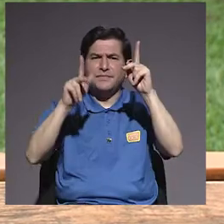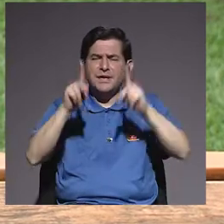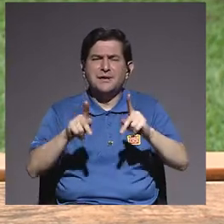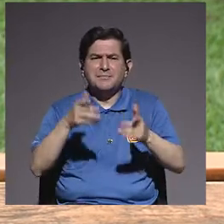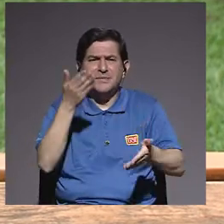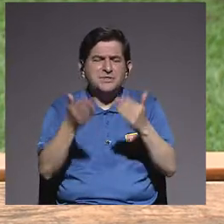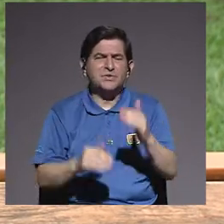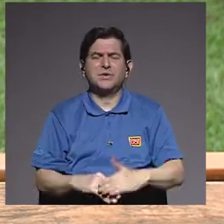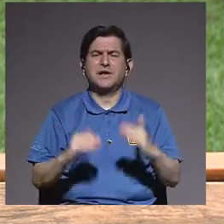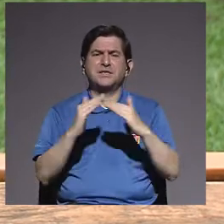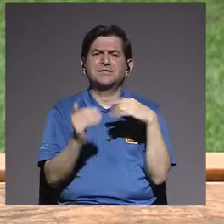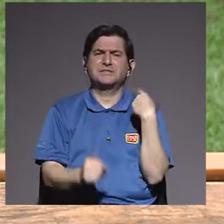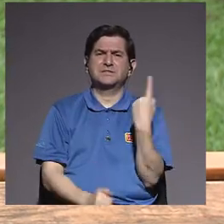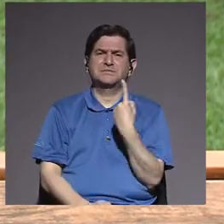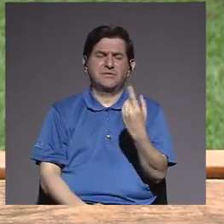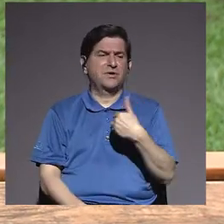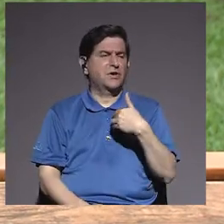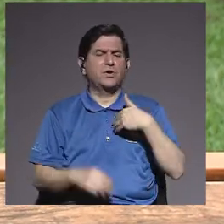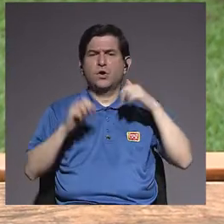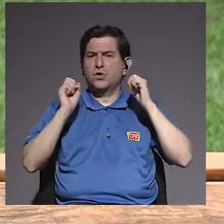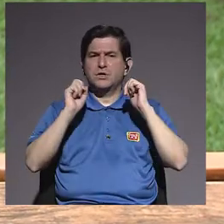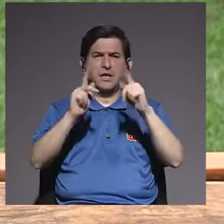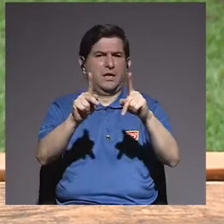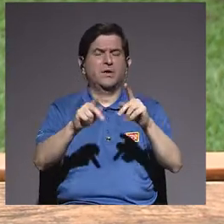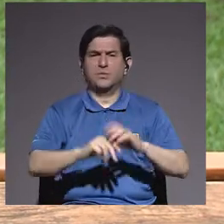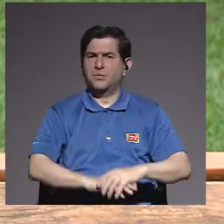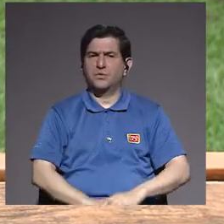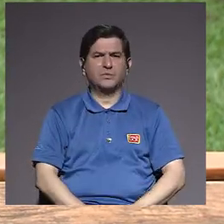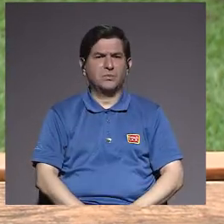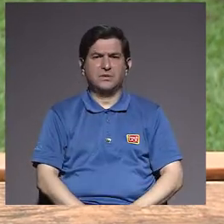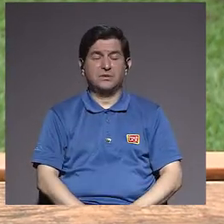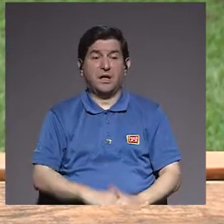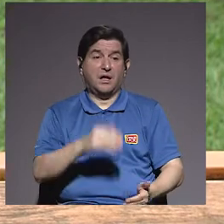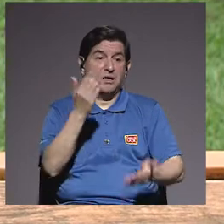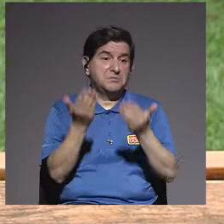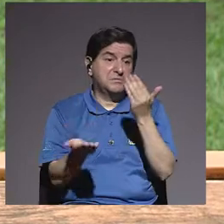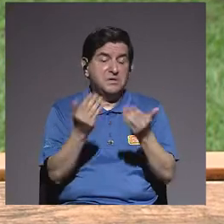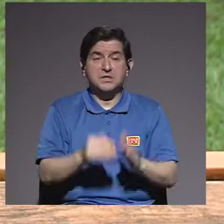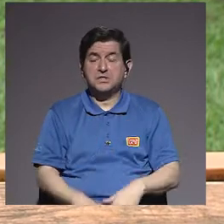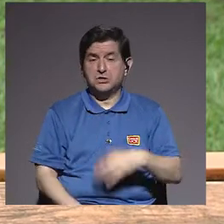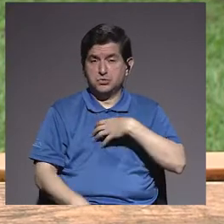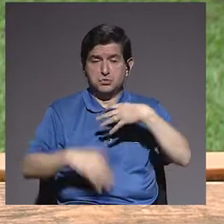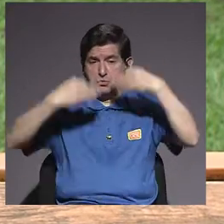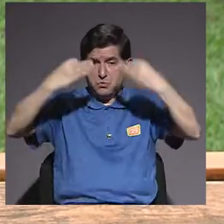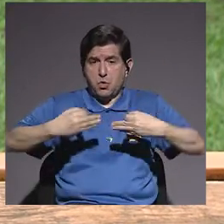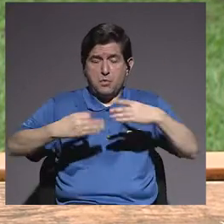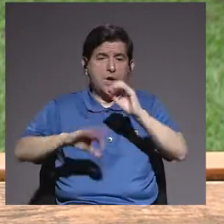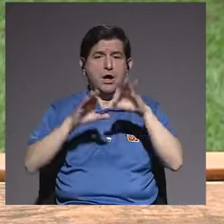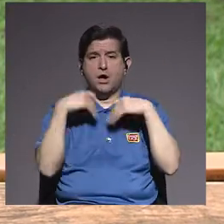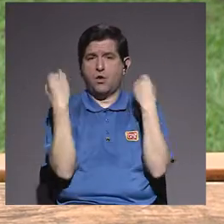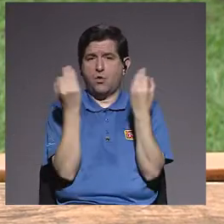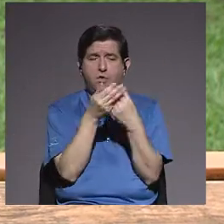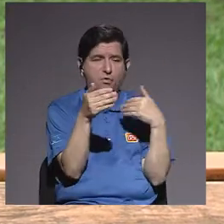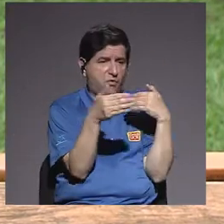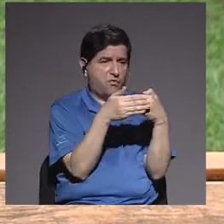las personas tal vez que viven solas, que no tienen la posibilidad de tener, bueno, ya sé, bueno, que viven solas por decisión o porque sus familiares cercanos viven